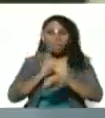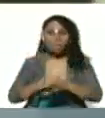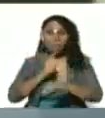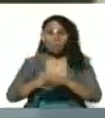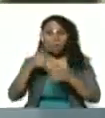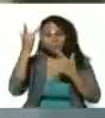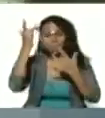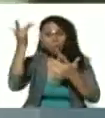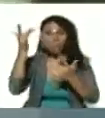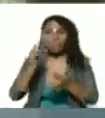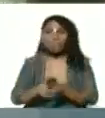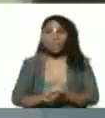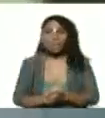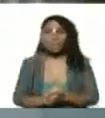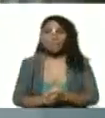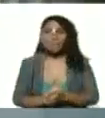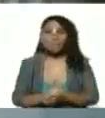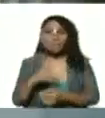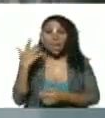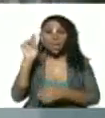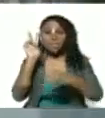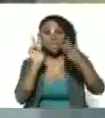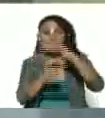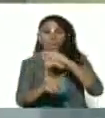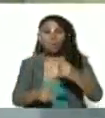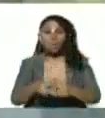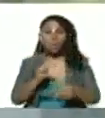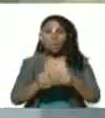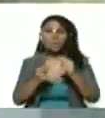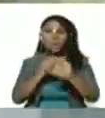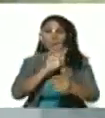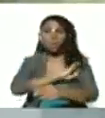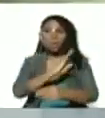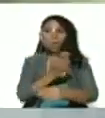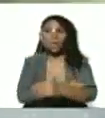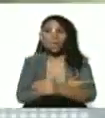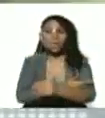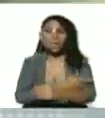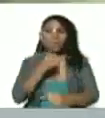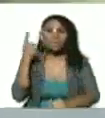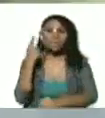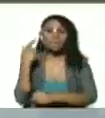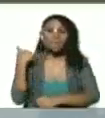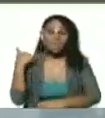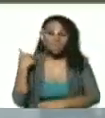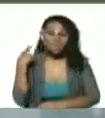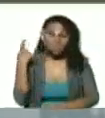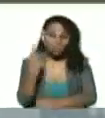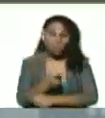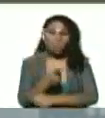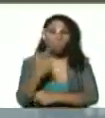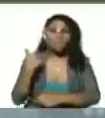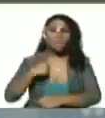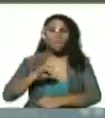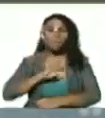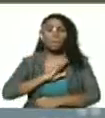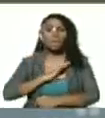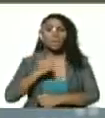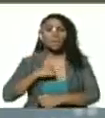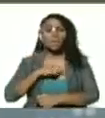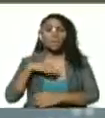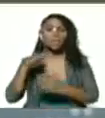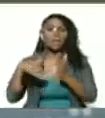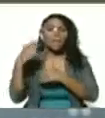los intelectuales. Tenía una visión de construcción de fuerzas que debemos tener nosotros, que después trajo